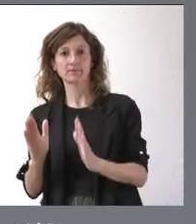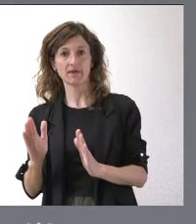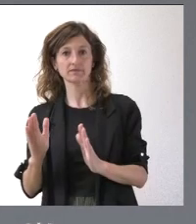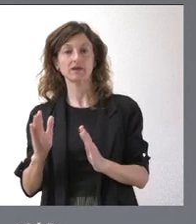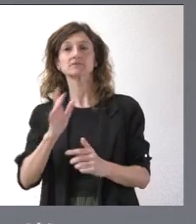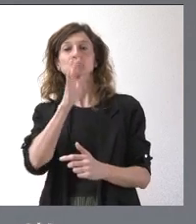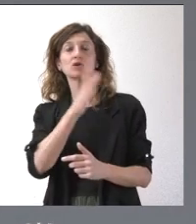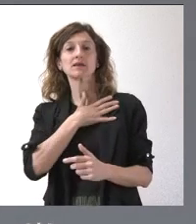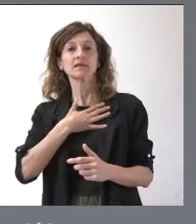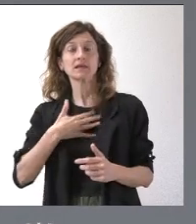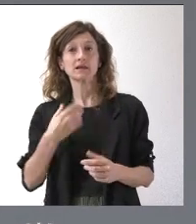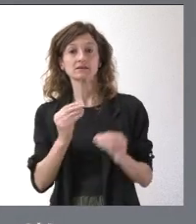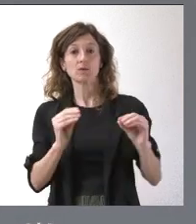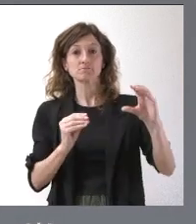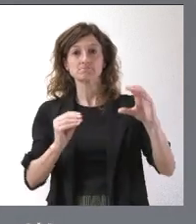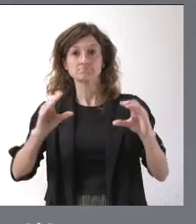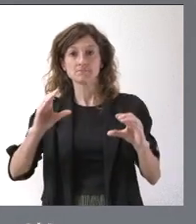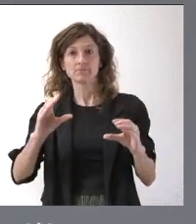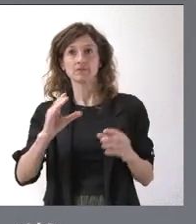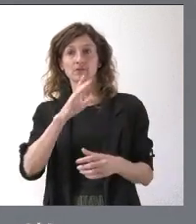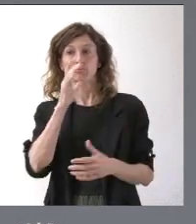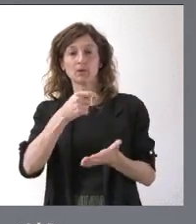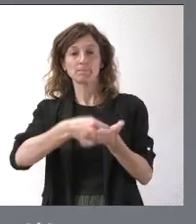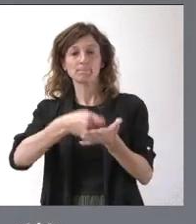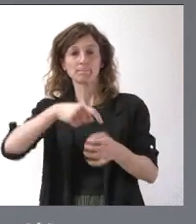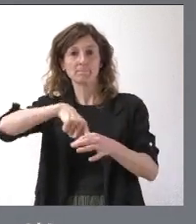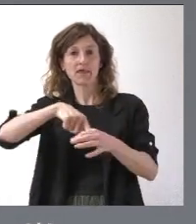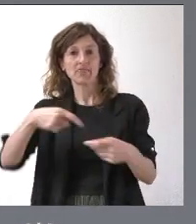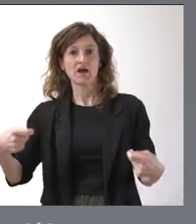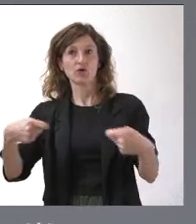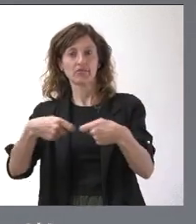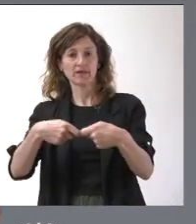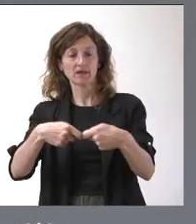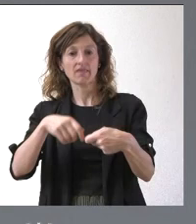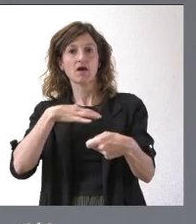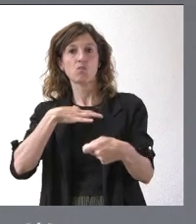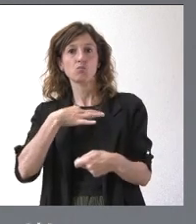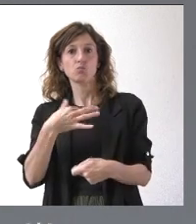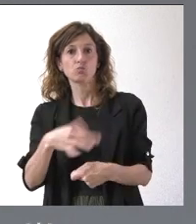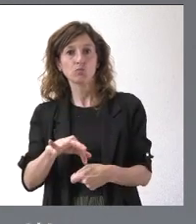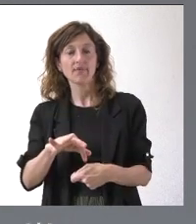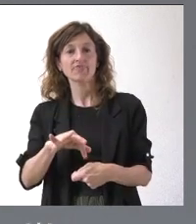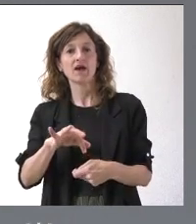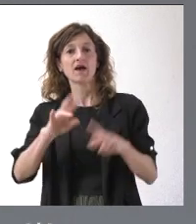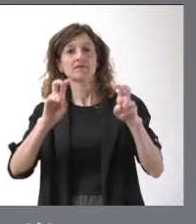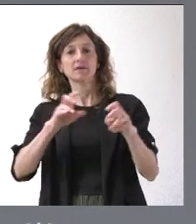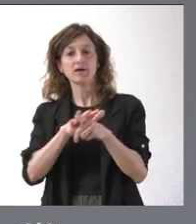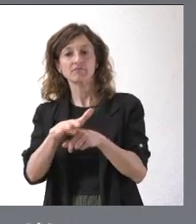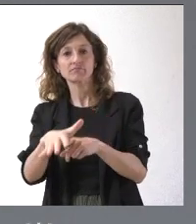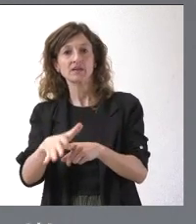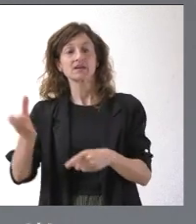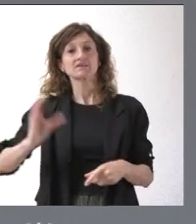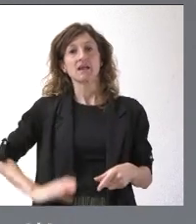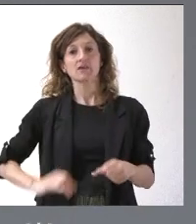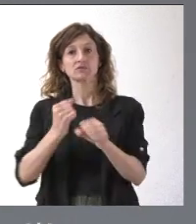que ese incremento de lo que se abona por la plaza concertada pueda repercutir en los salarios de los